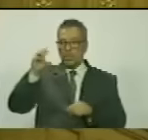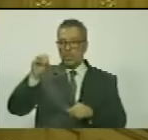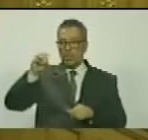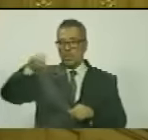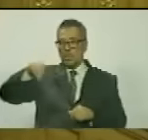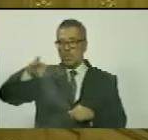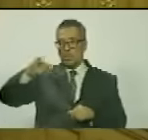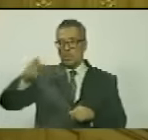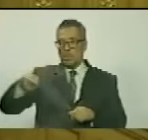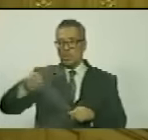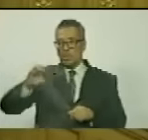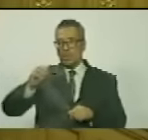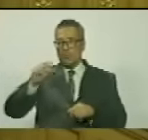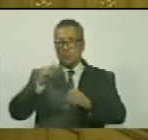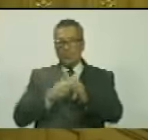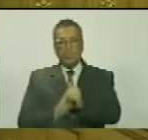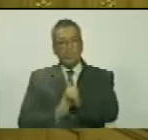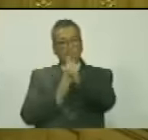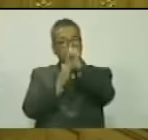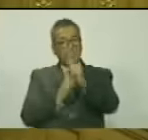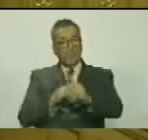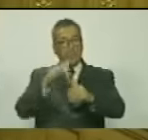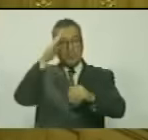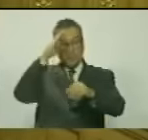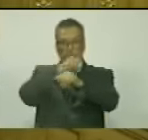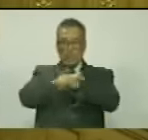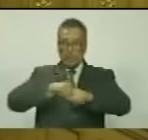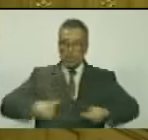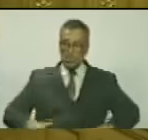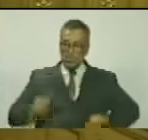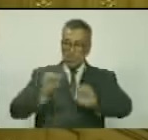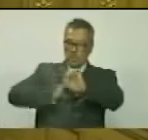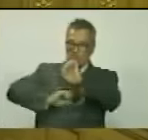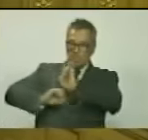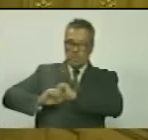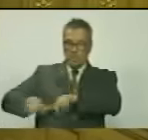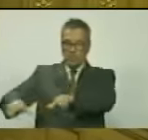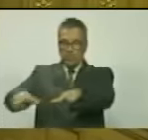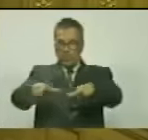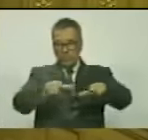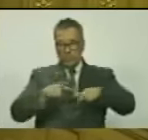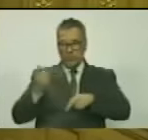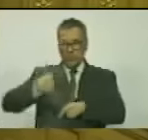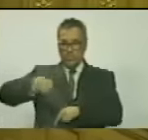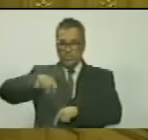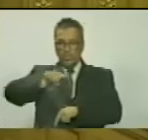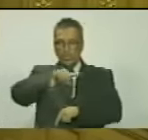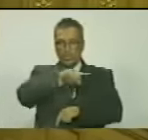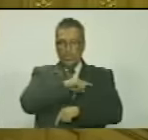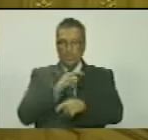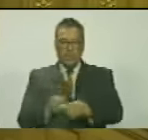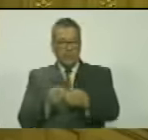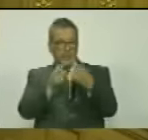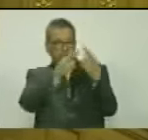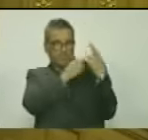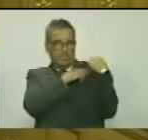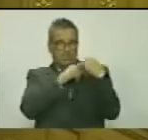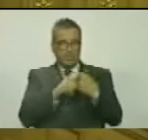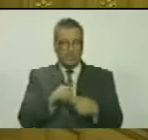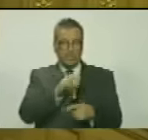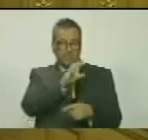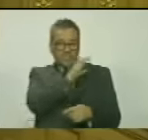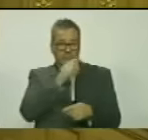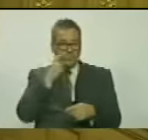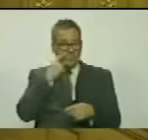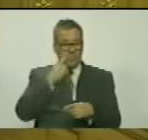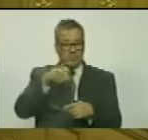Sifontes fue un líder militar indómito que defendió la soberanía nacional asumiendo el cargo de comisario